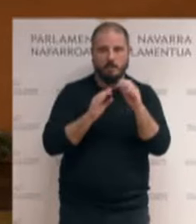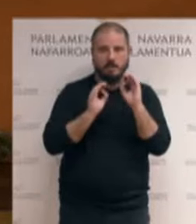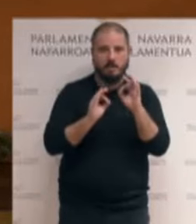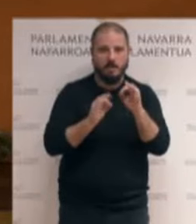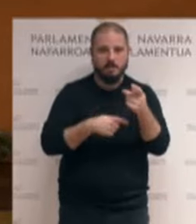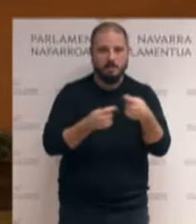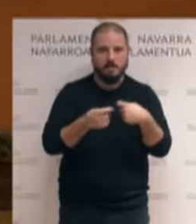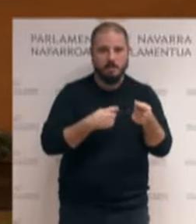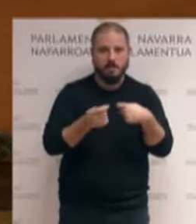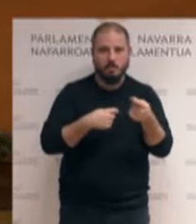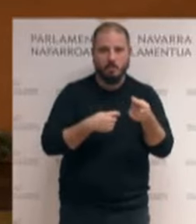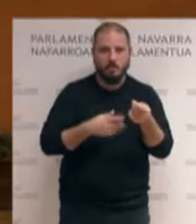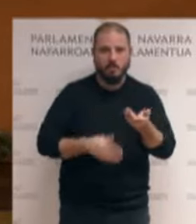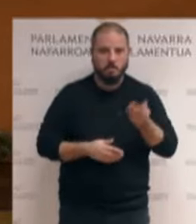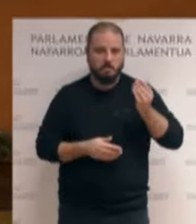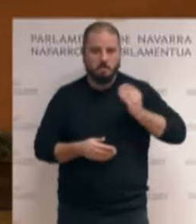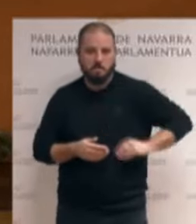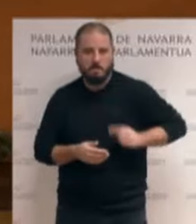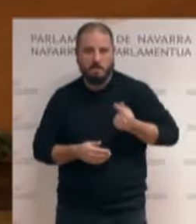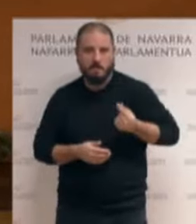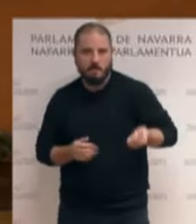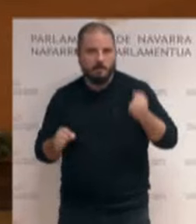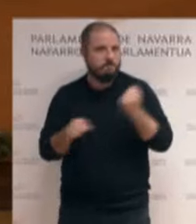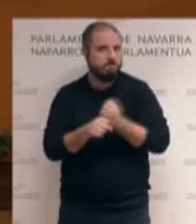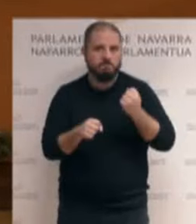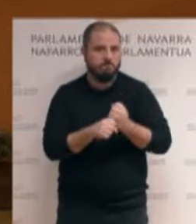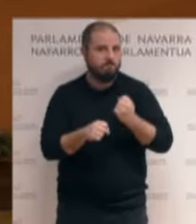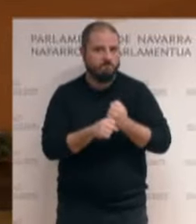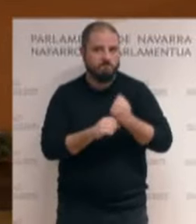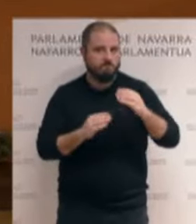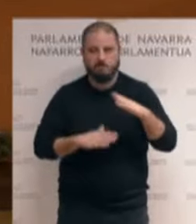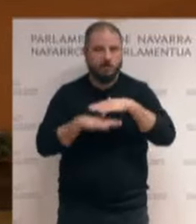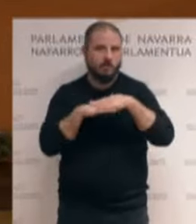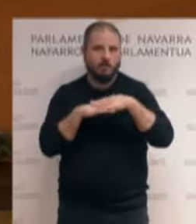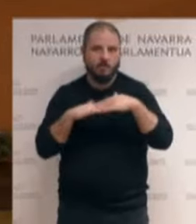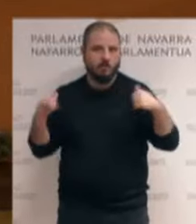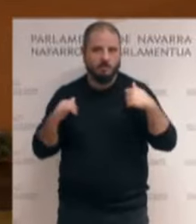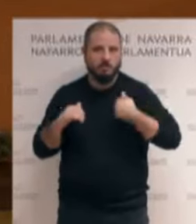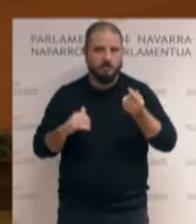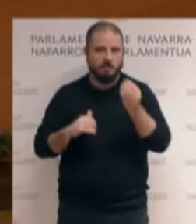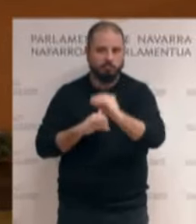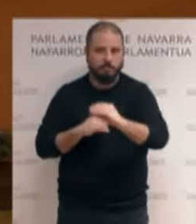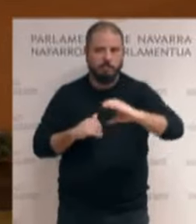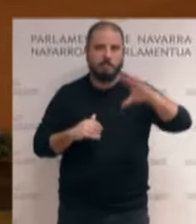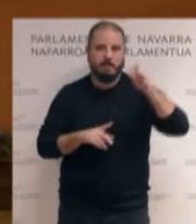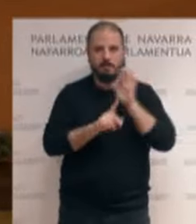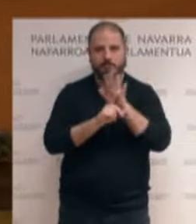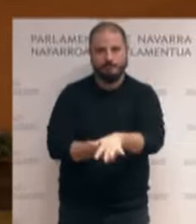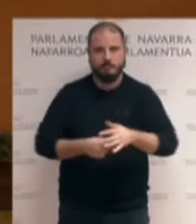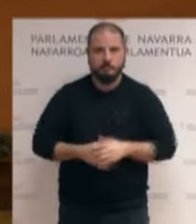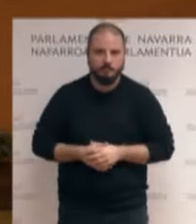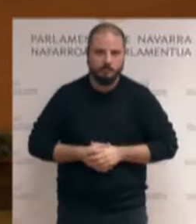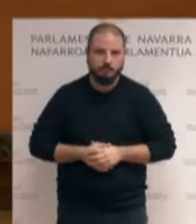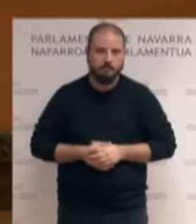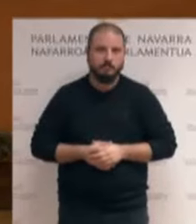ni la garantía de ingresos económicos ni el empleo pueden compensar su capacidad exclusógena. Desde luego,